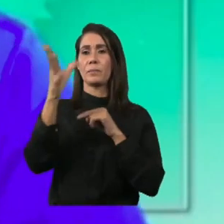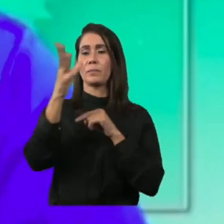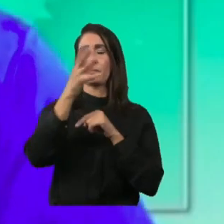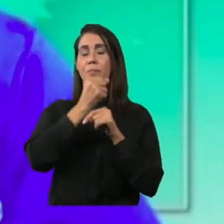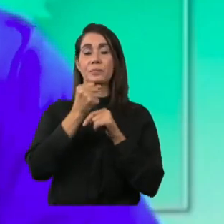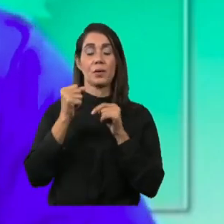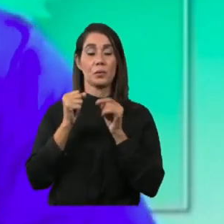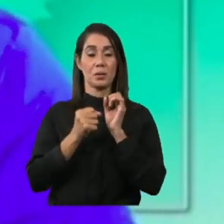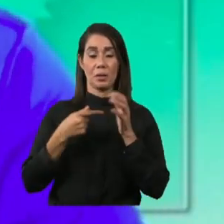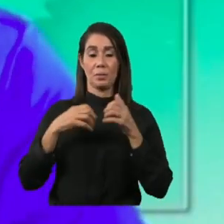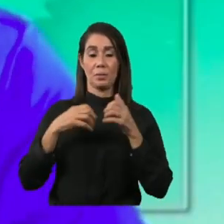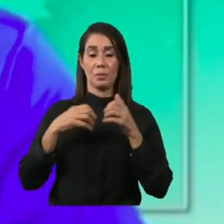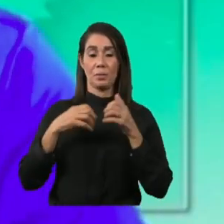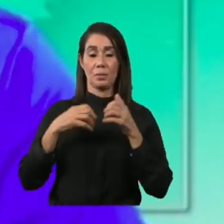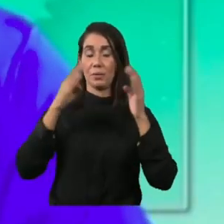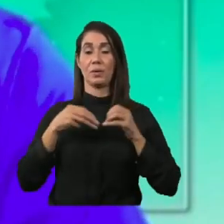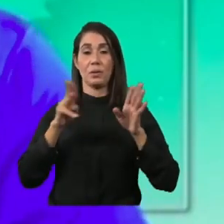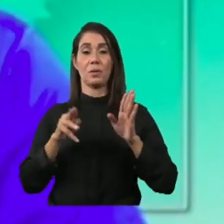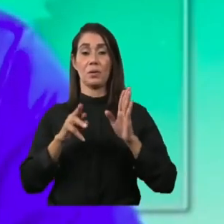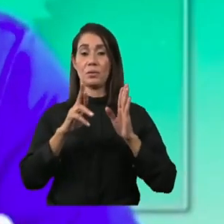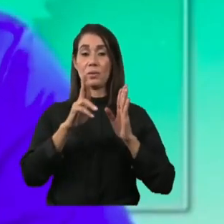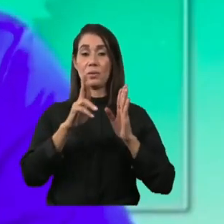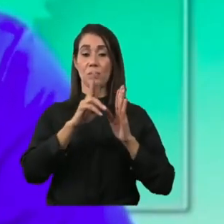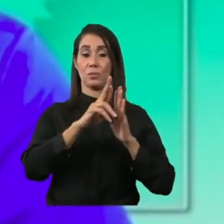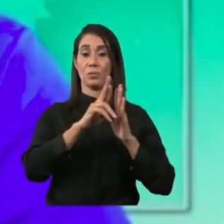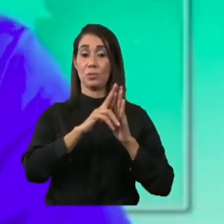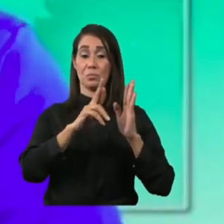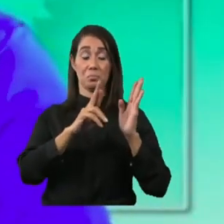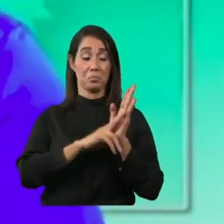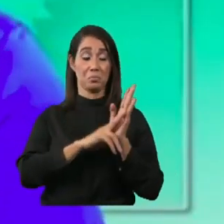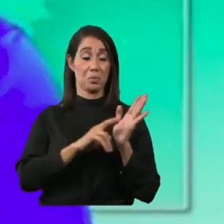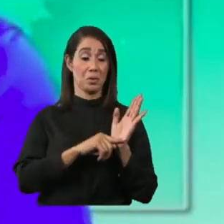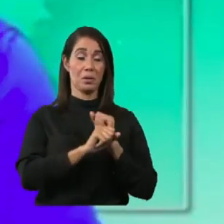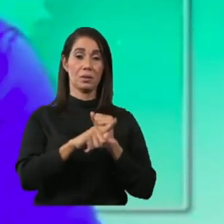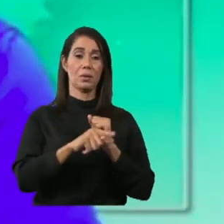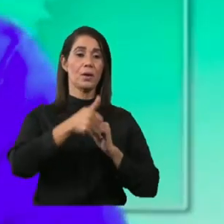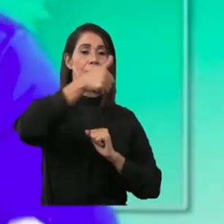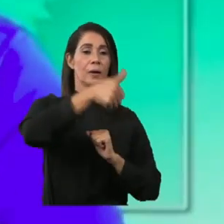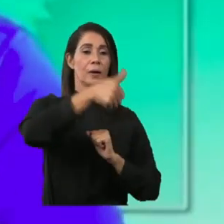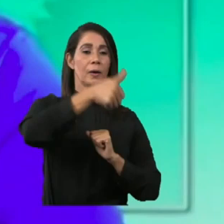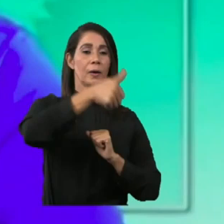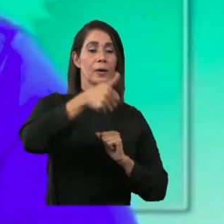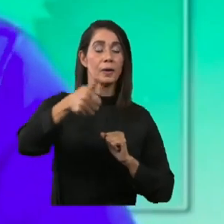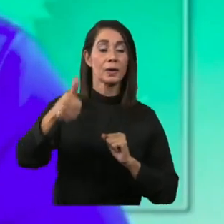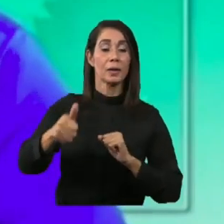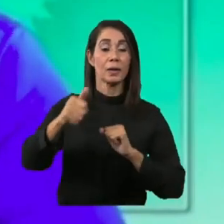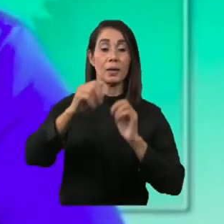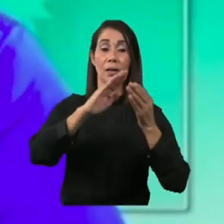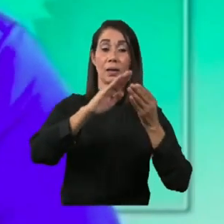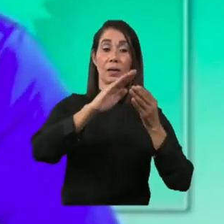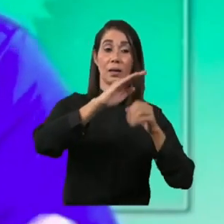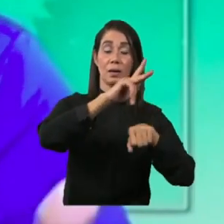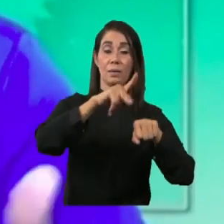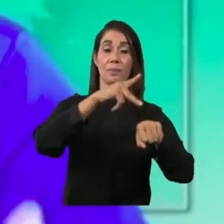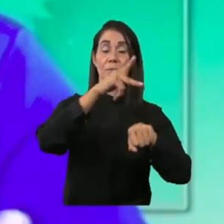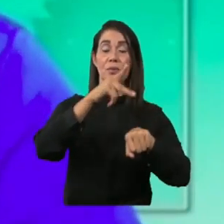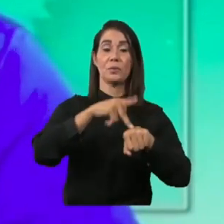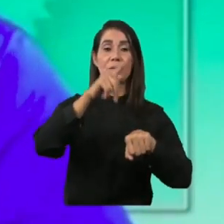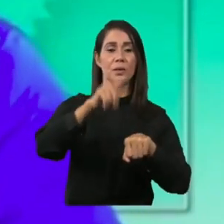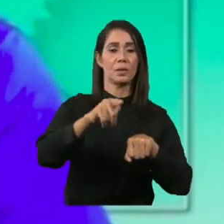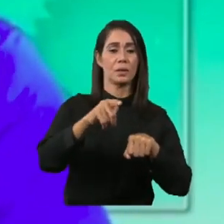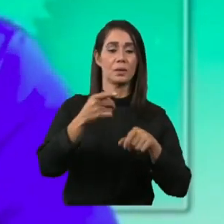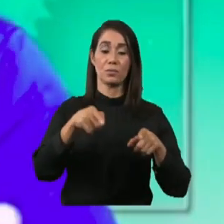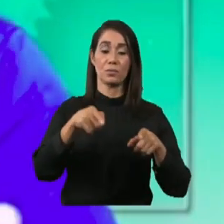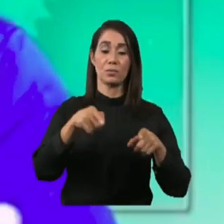Pública lo hace a través de sus protocolos de salud, pero recuérdese que cada pueblo tiene su idiosincrasia y su forma de manejarse. Aquí